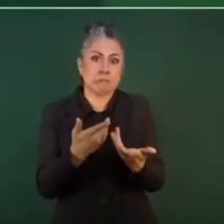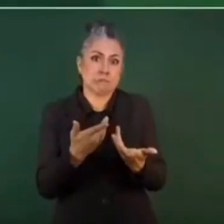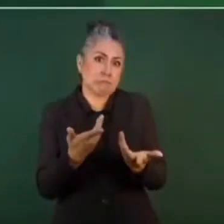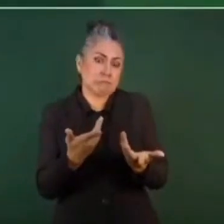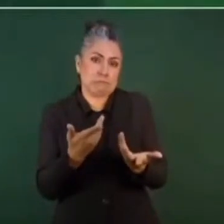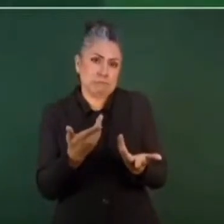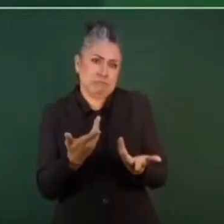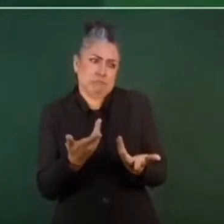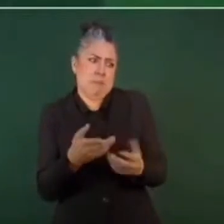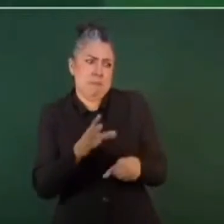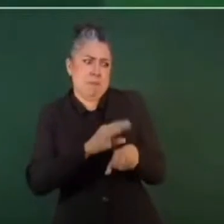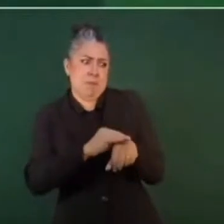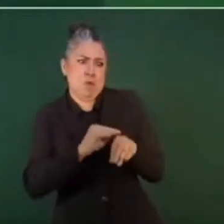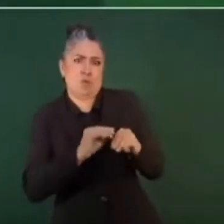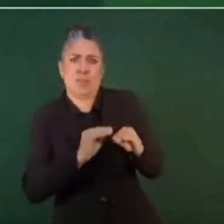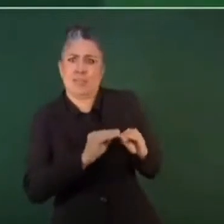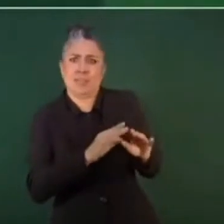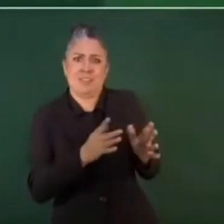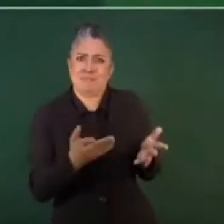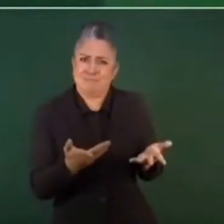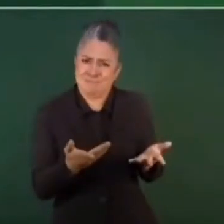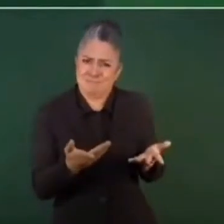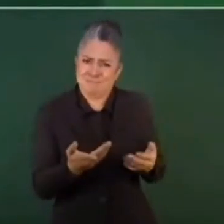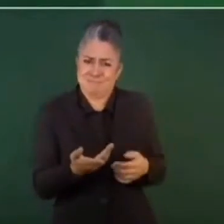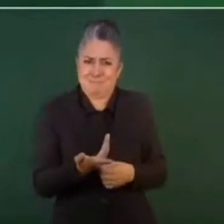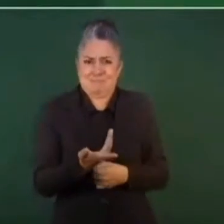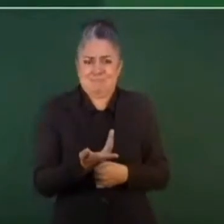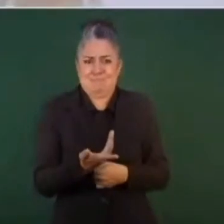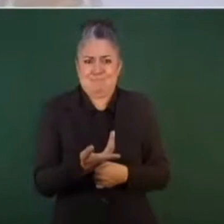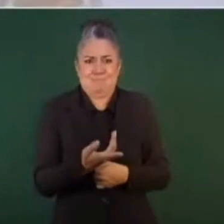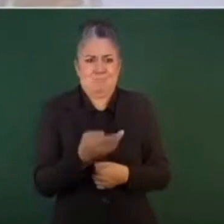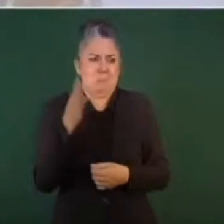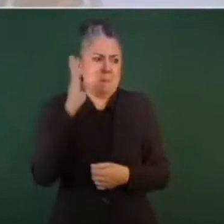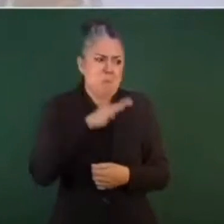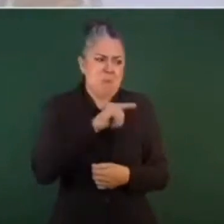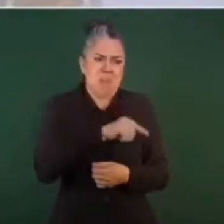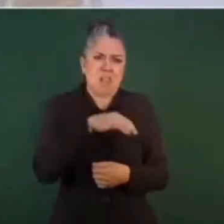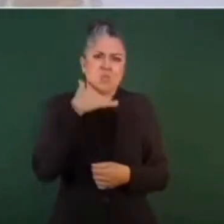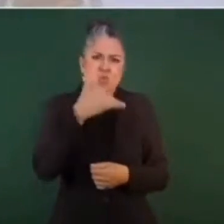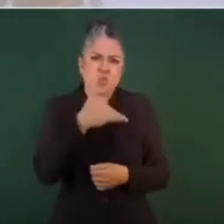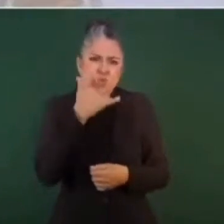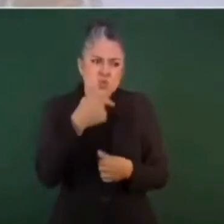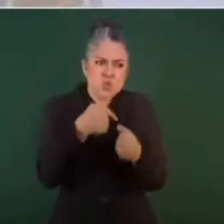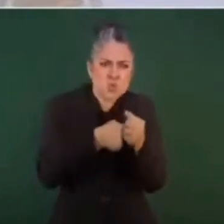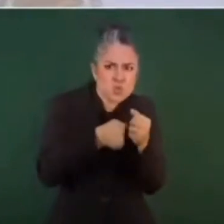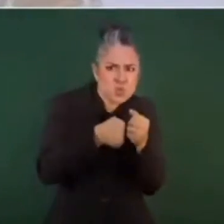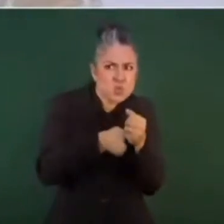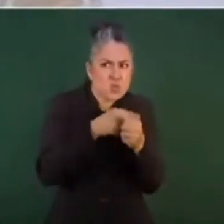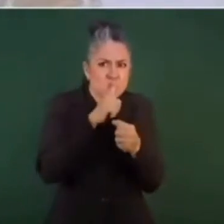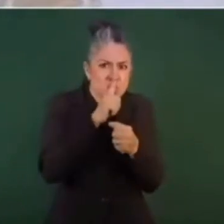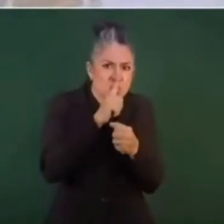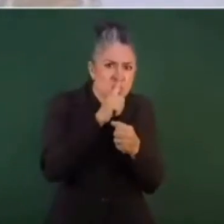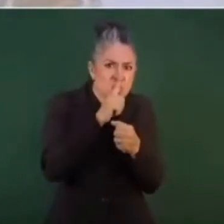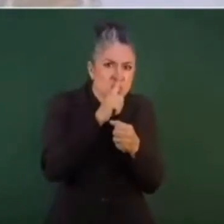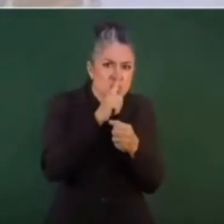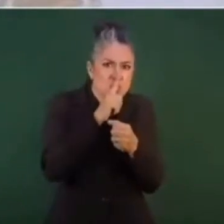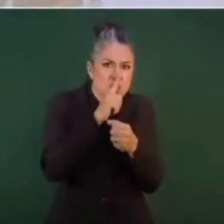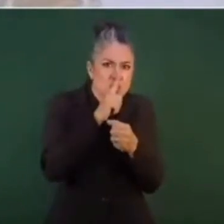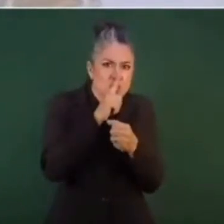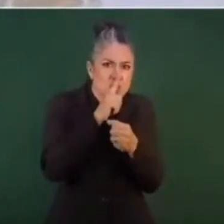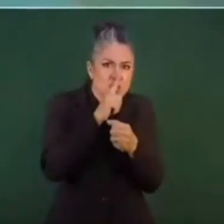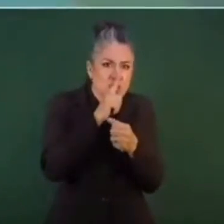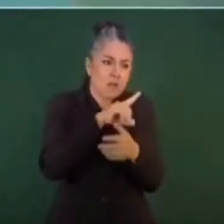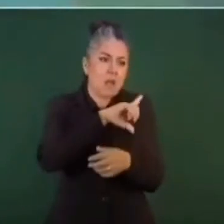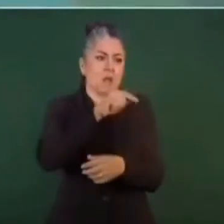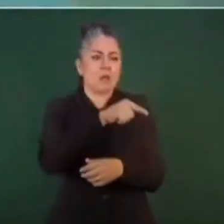permitir que por esa mala actuación ocultando los hechos se afecte